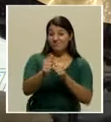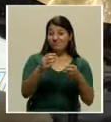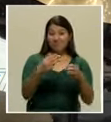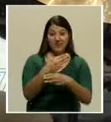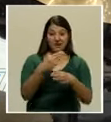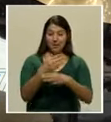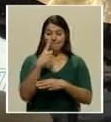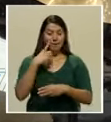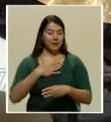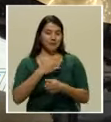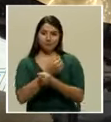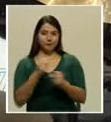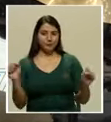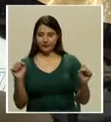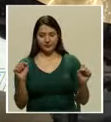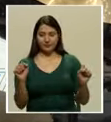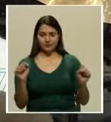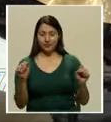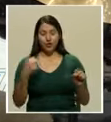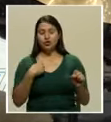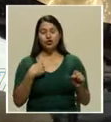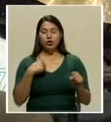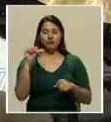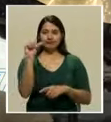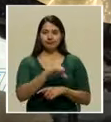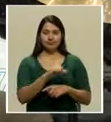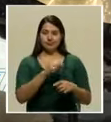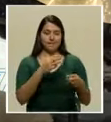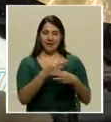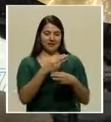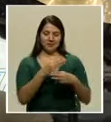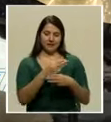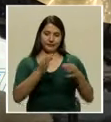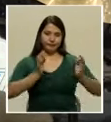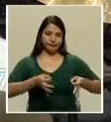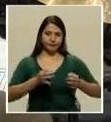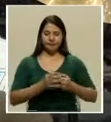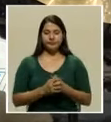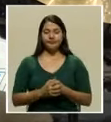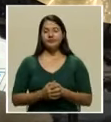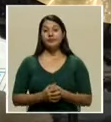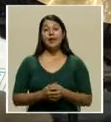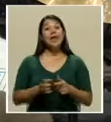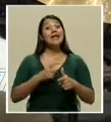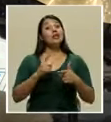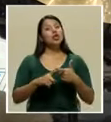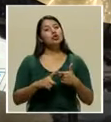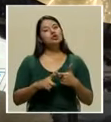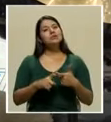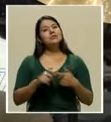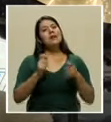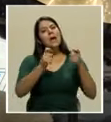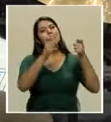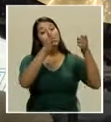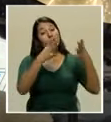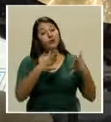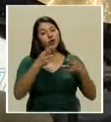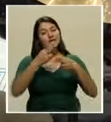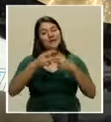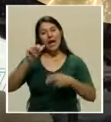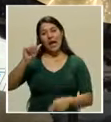imposible, matemáticamente era imposible. Yo iba a quedarme en matemáticas sí o sí. Entonces la profesora me llevó a Analia,